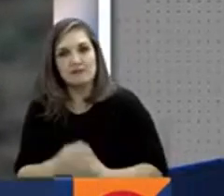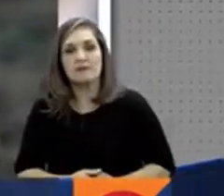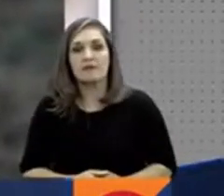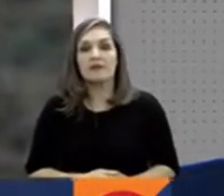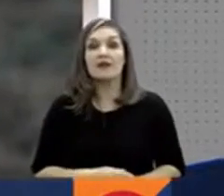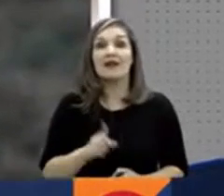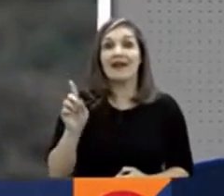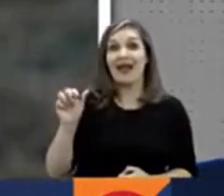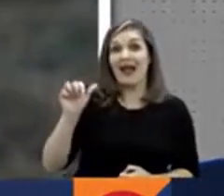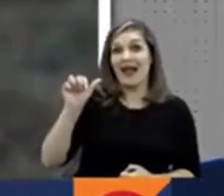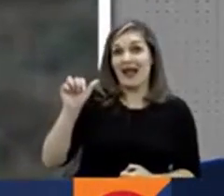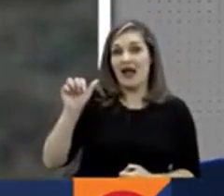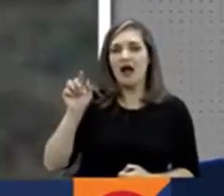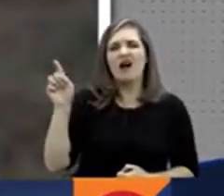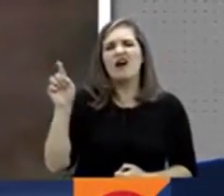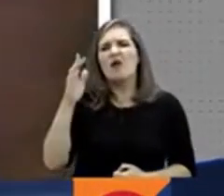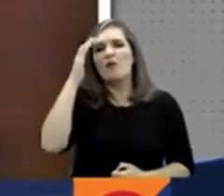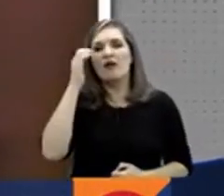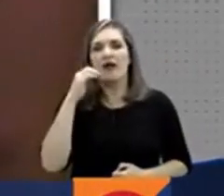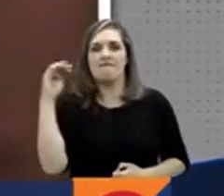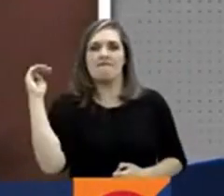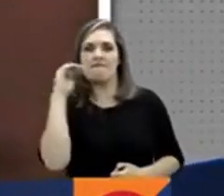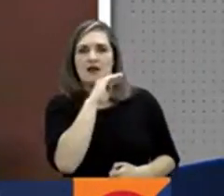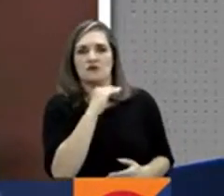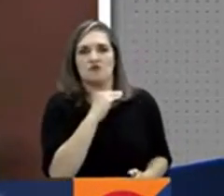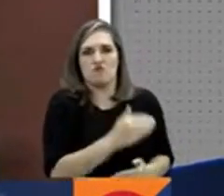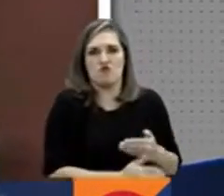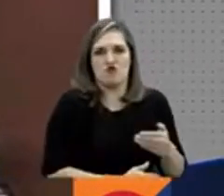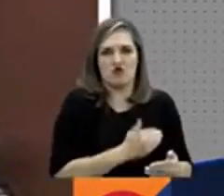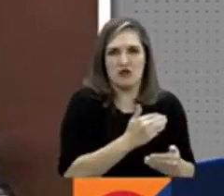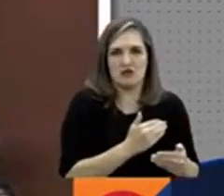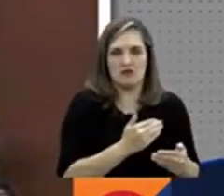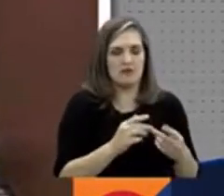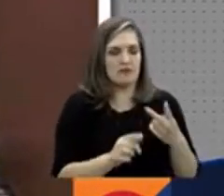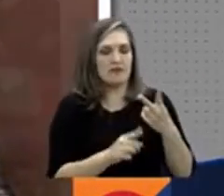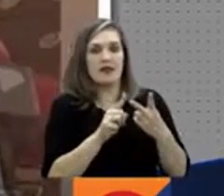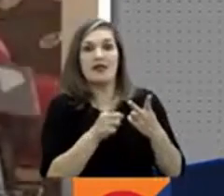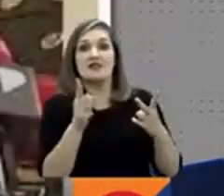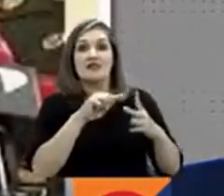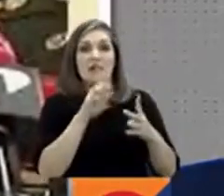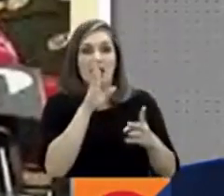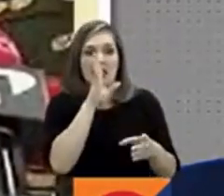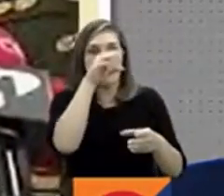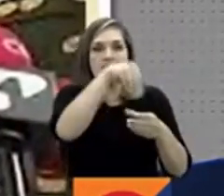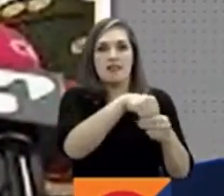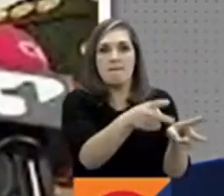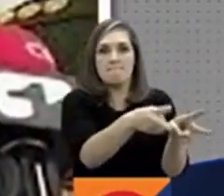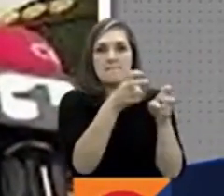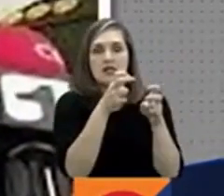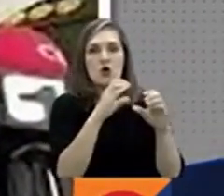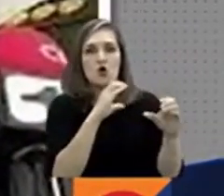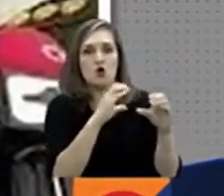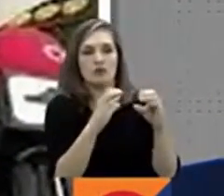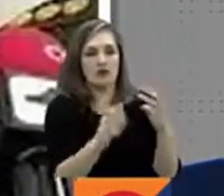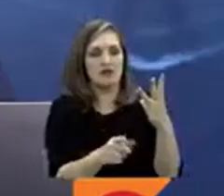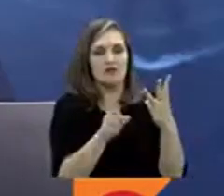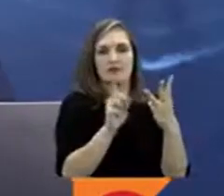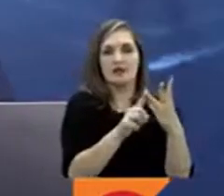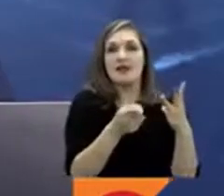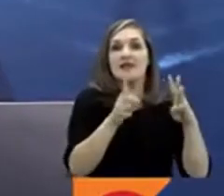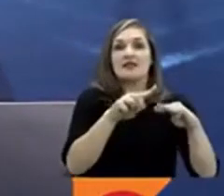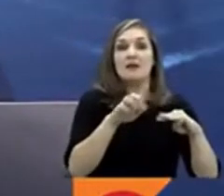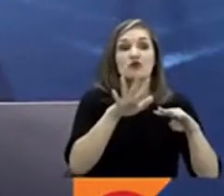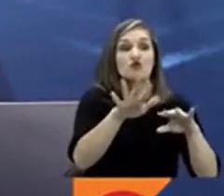la Fiscalía la procesa por los delitos de fraude procesal, violación ilícita de comunicación y violación de datos personales y concierto para delinquir.